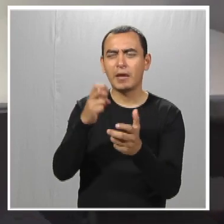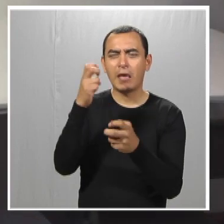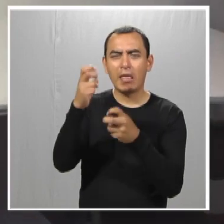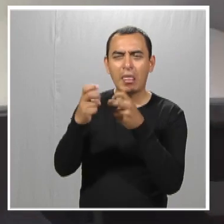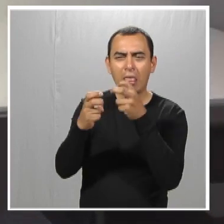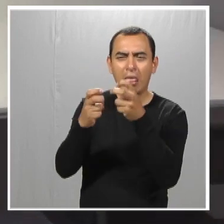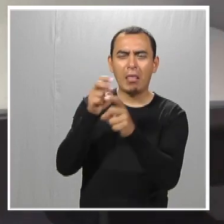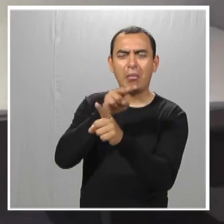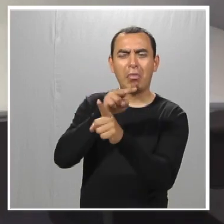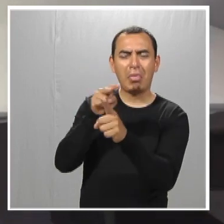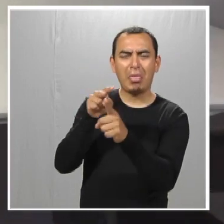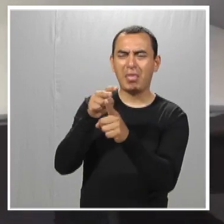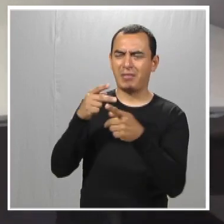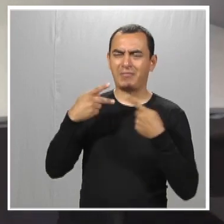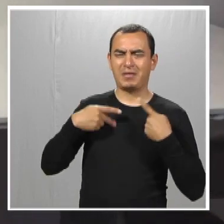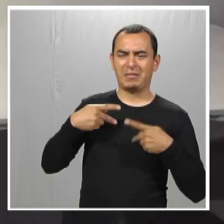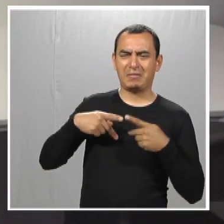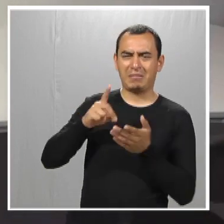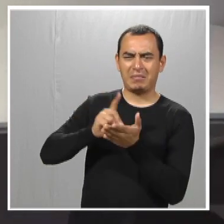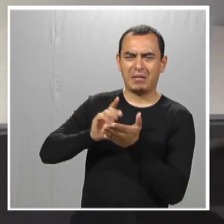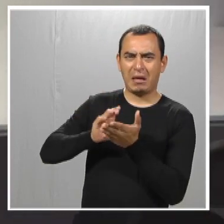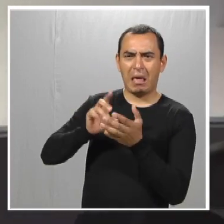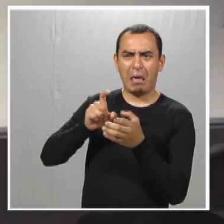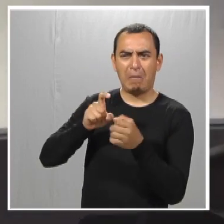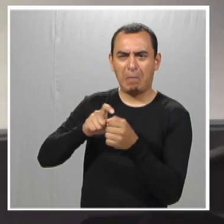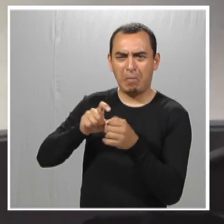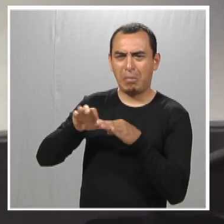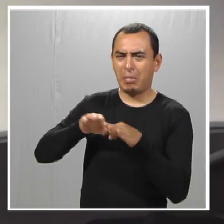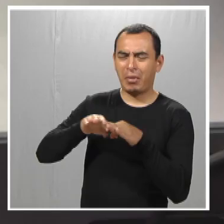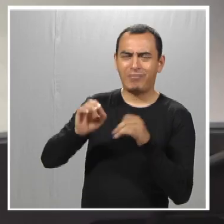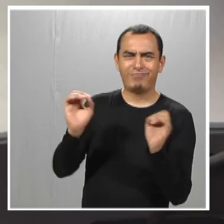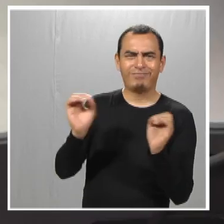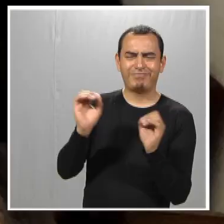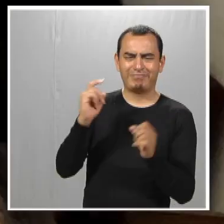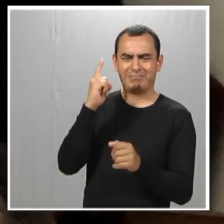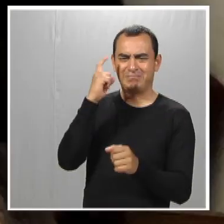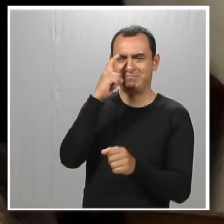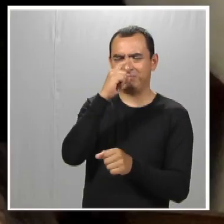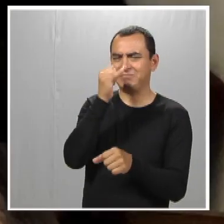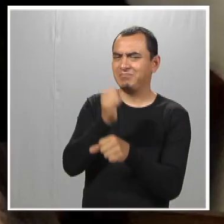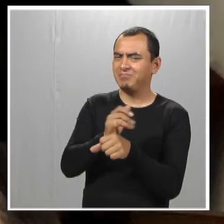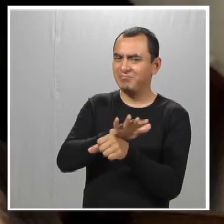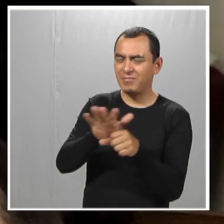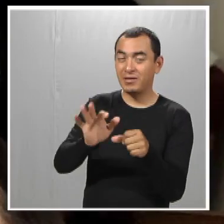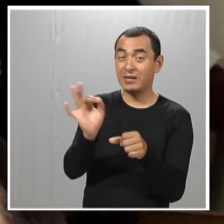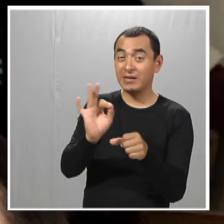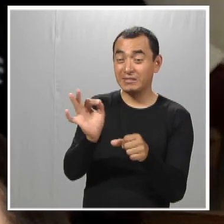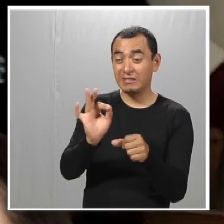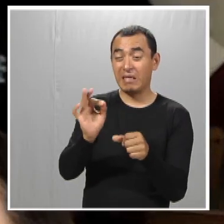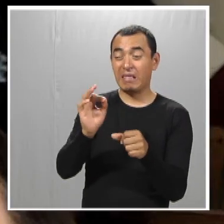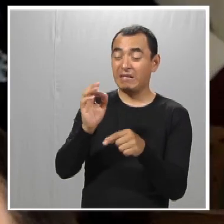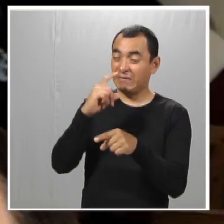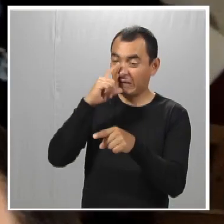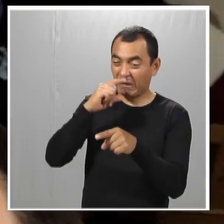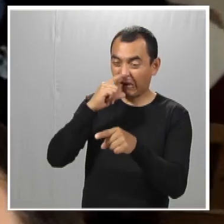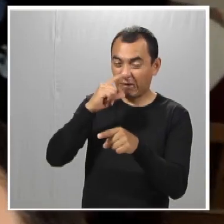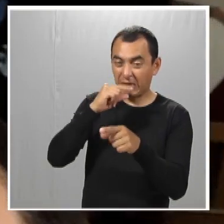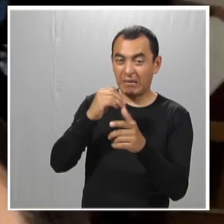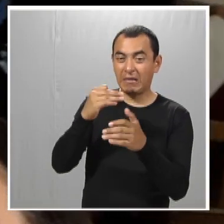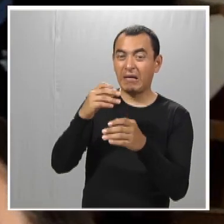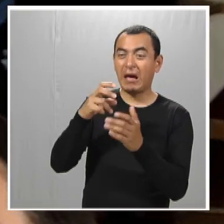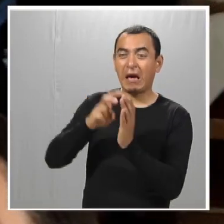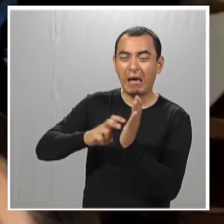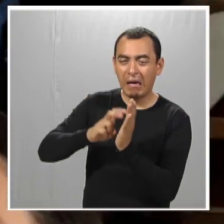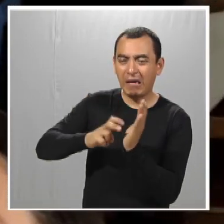todavía el estigma de que una persona con discapacidad es difícil trabajar con ella. Casi, casi tengo que adaptar absolutamente todo